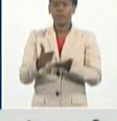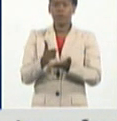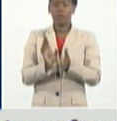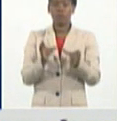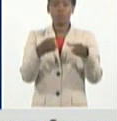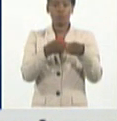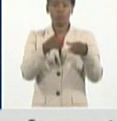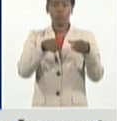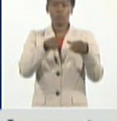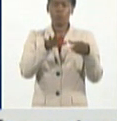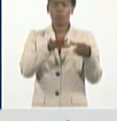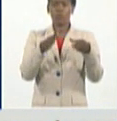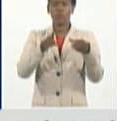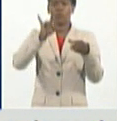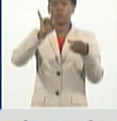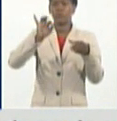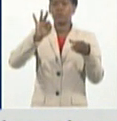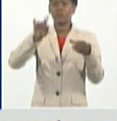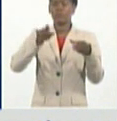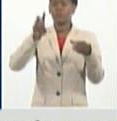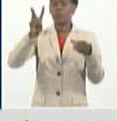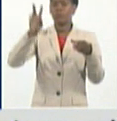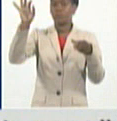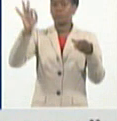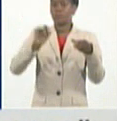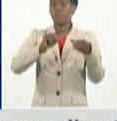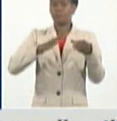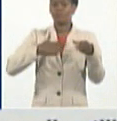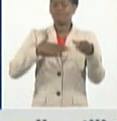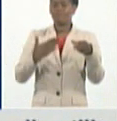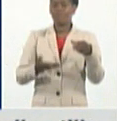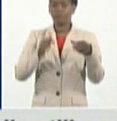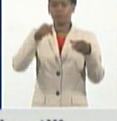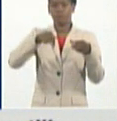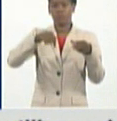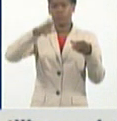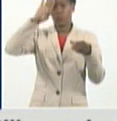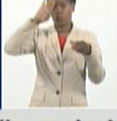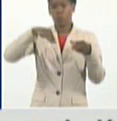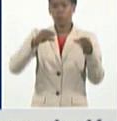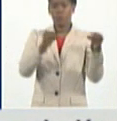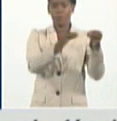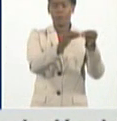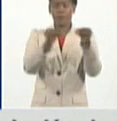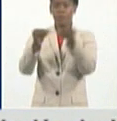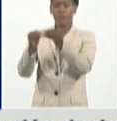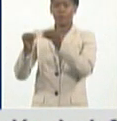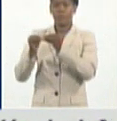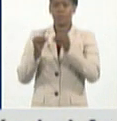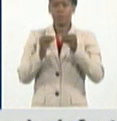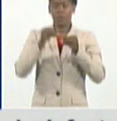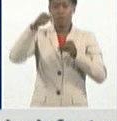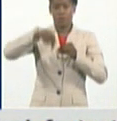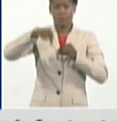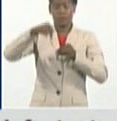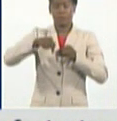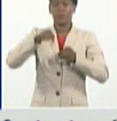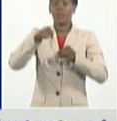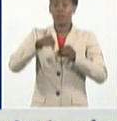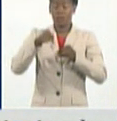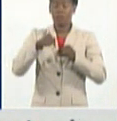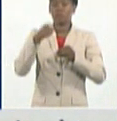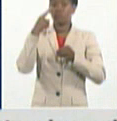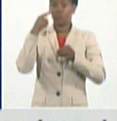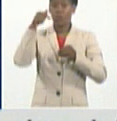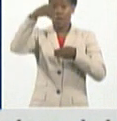98,2% es consecuencia de la transmisión autóctona en nuestro territorio. Es lo que ha caracterizado